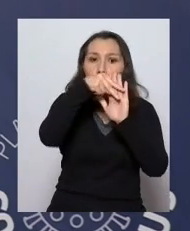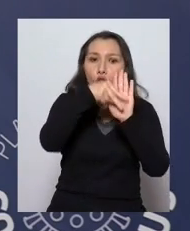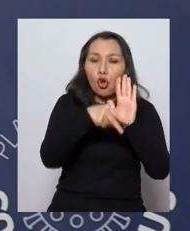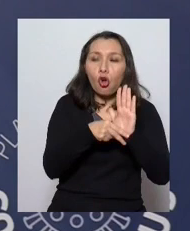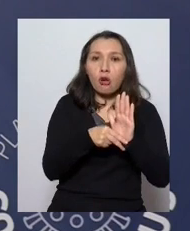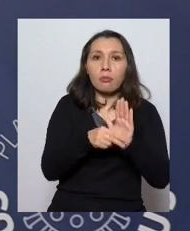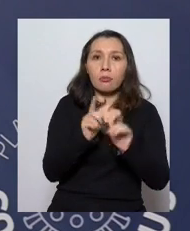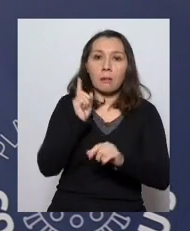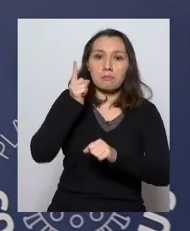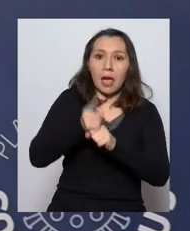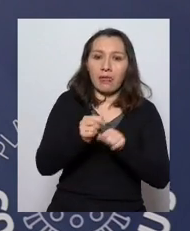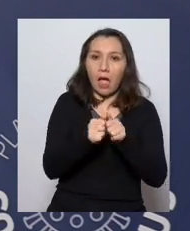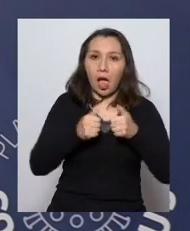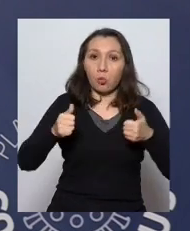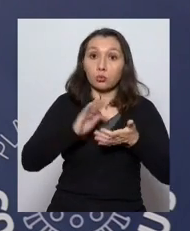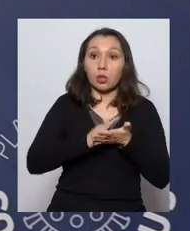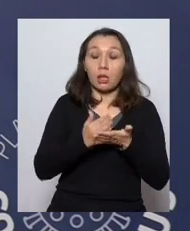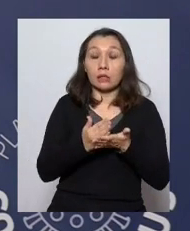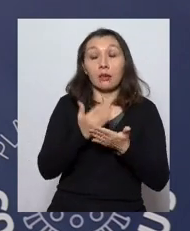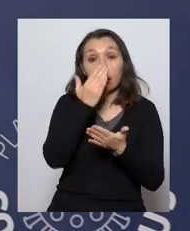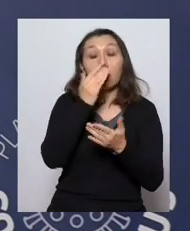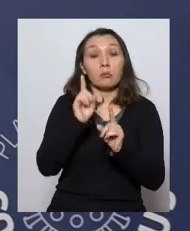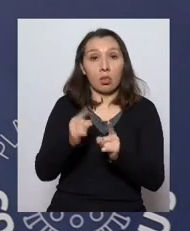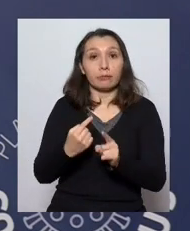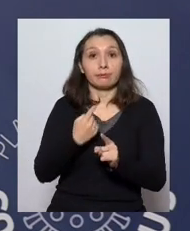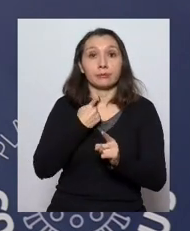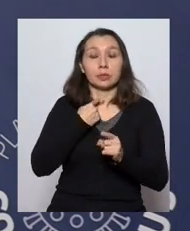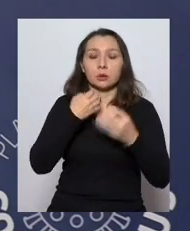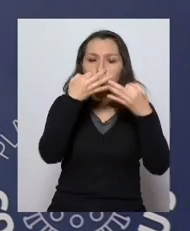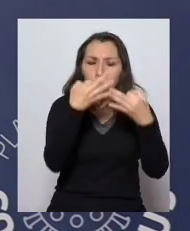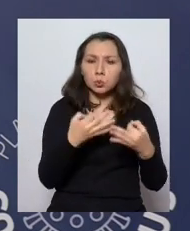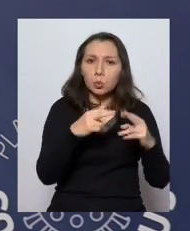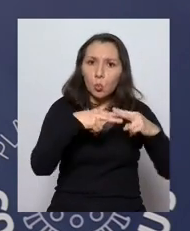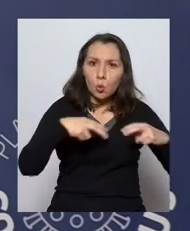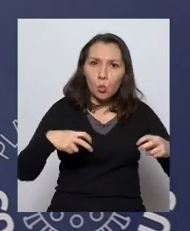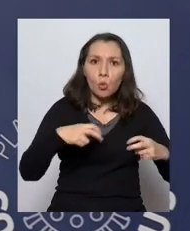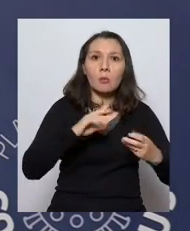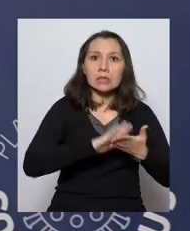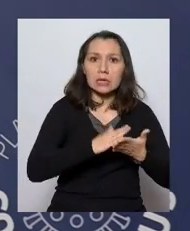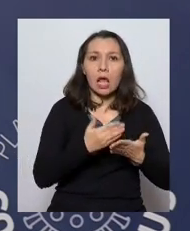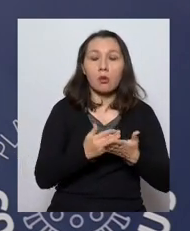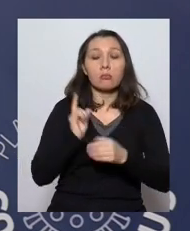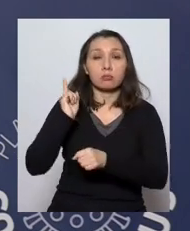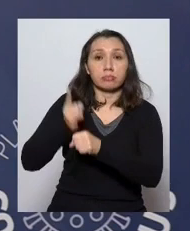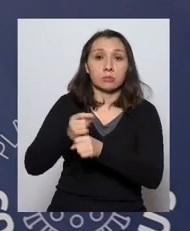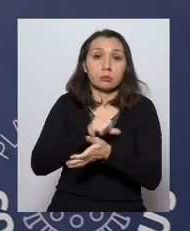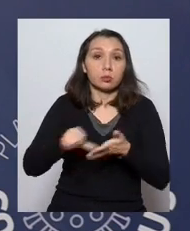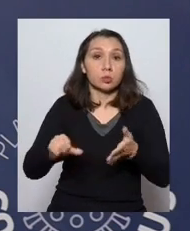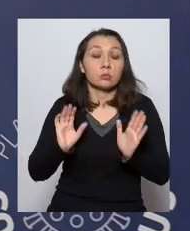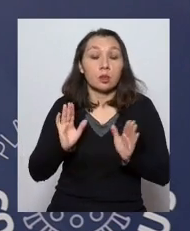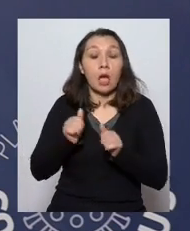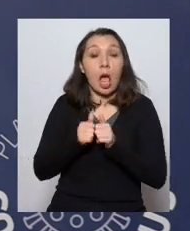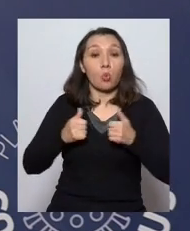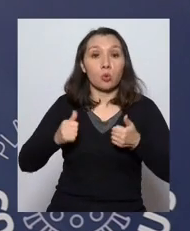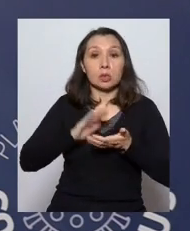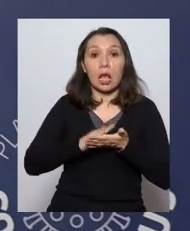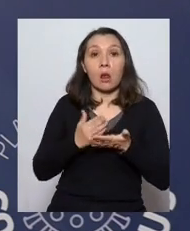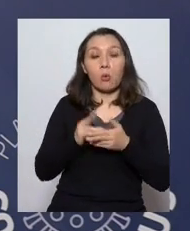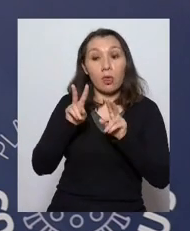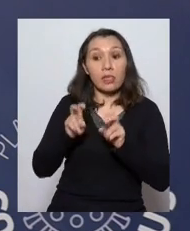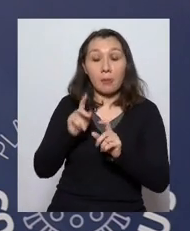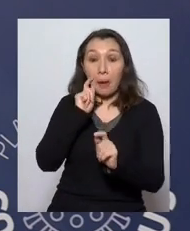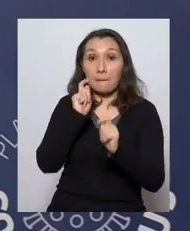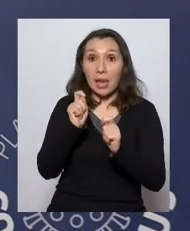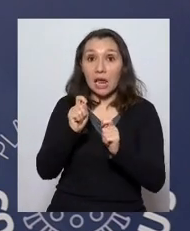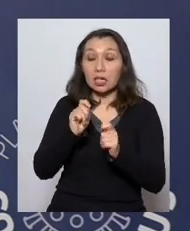normas de la autoridad sanitaria se enfrentan a un sumario sanitario y a la aplicación de la sanción que la autoridad sanitaria en función